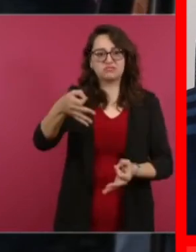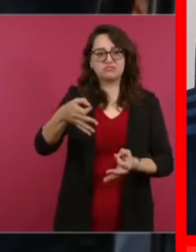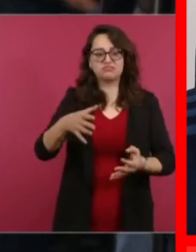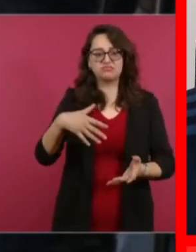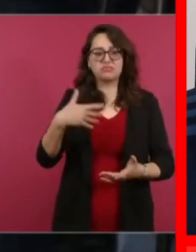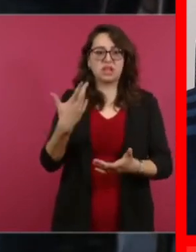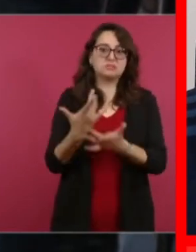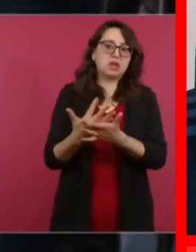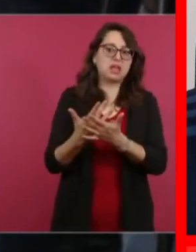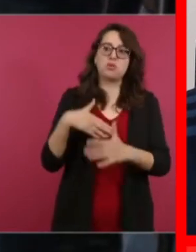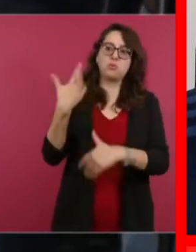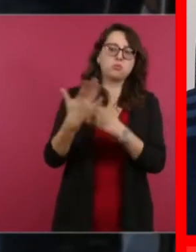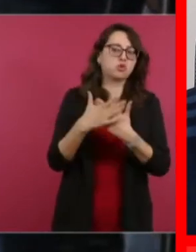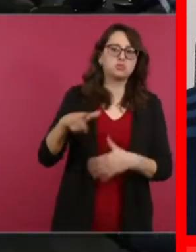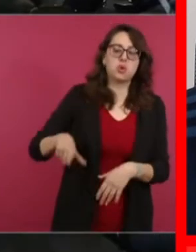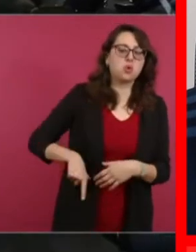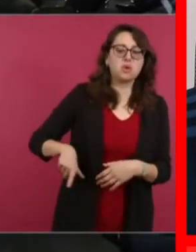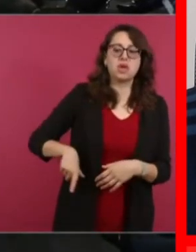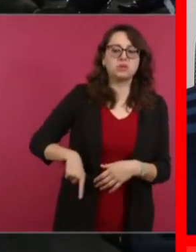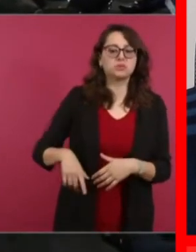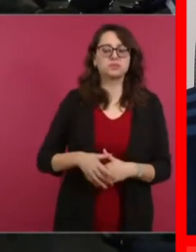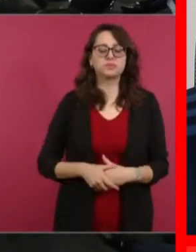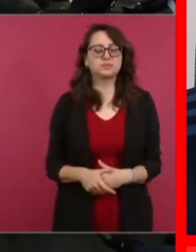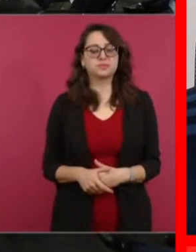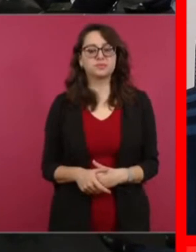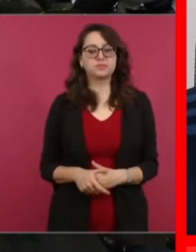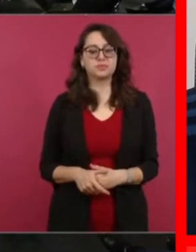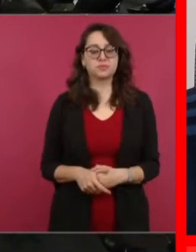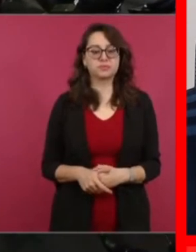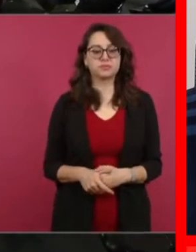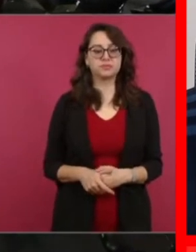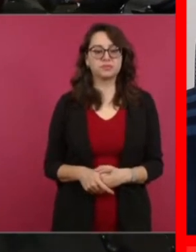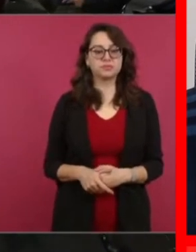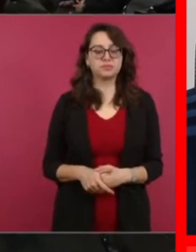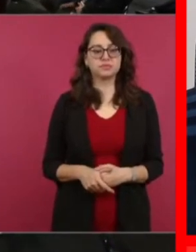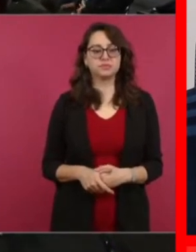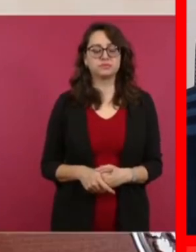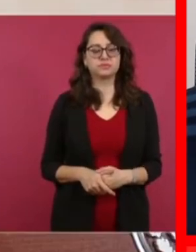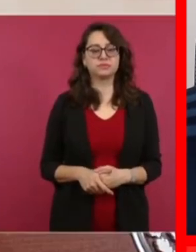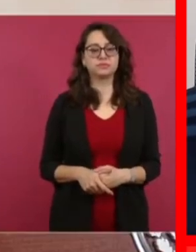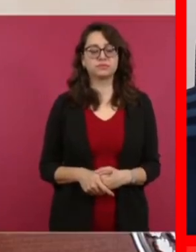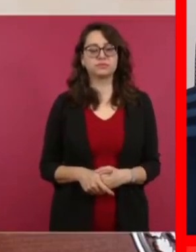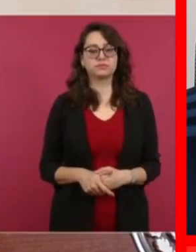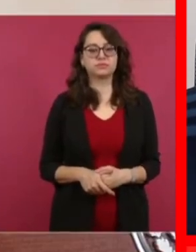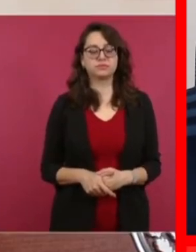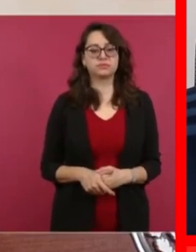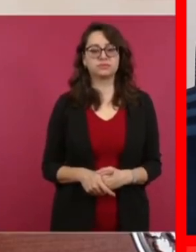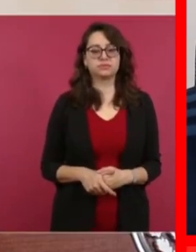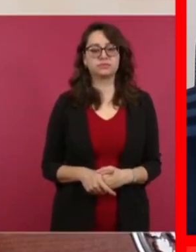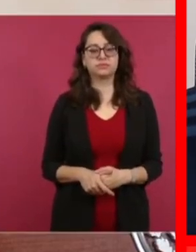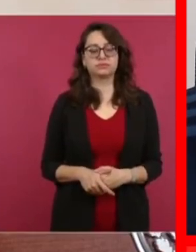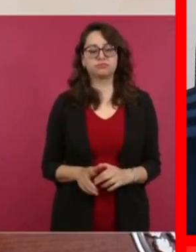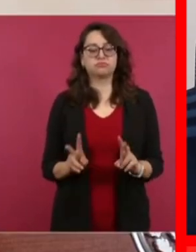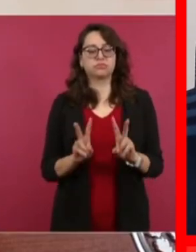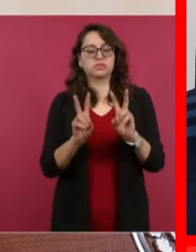que está dañando al medio ambiente, pide la ayuda al gobierno de Estados Unidos, te vas a